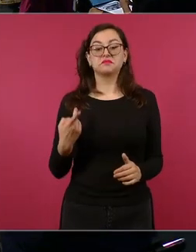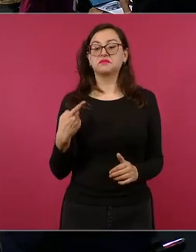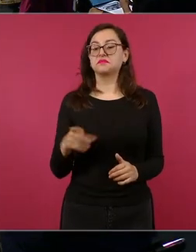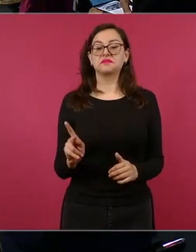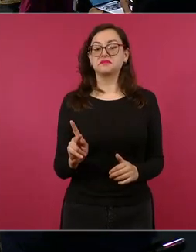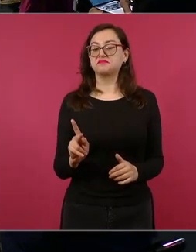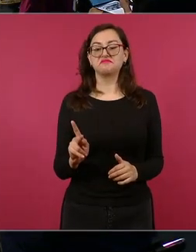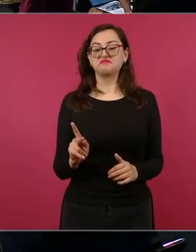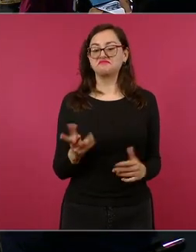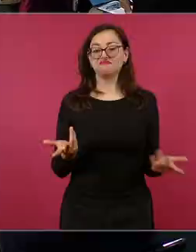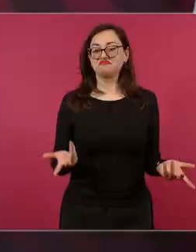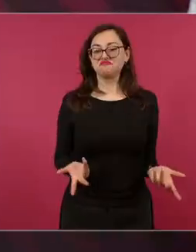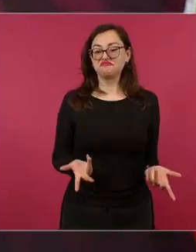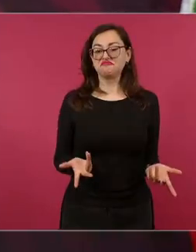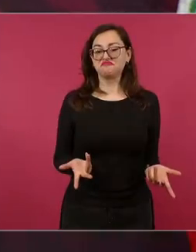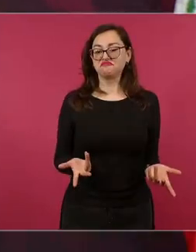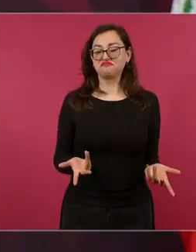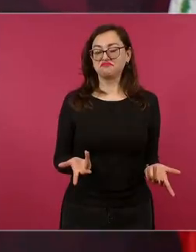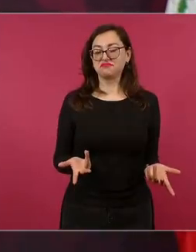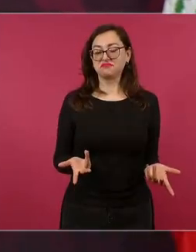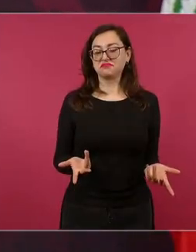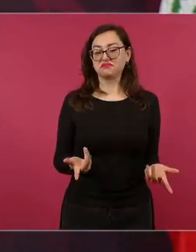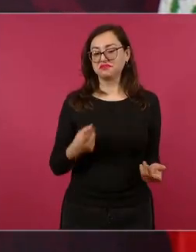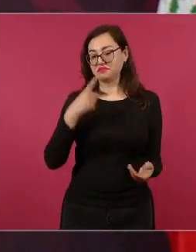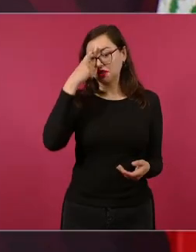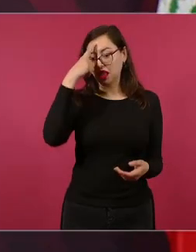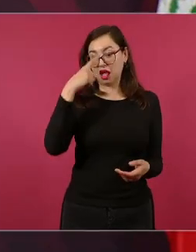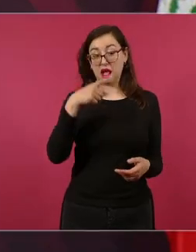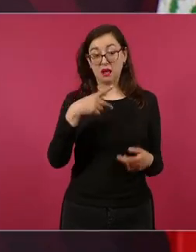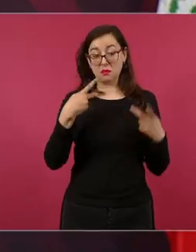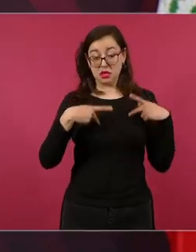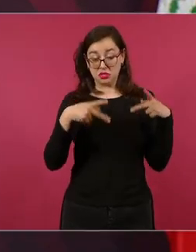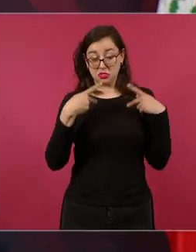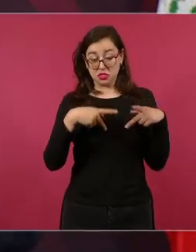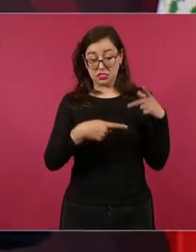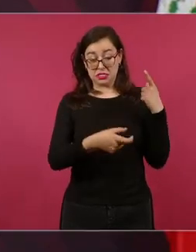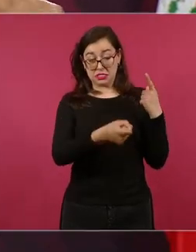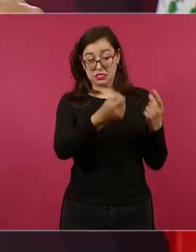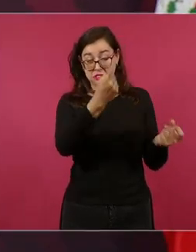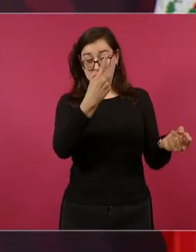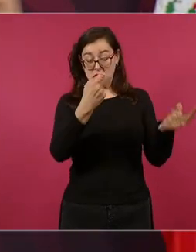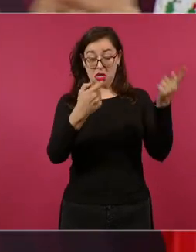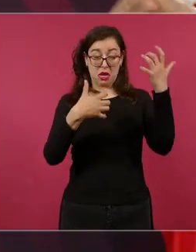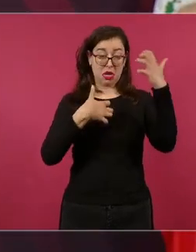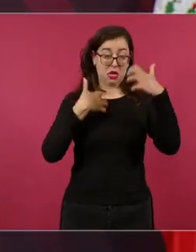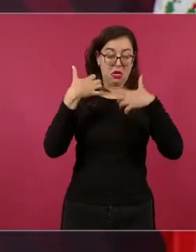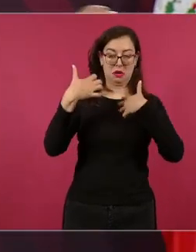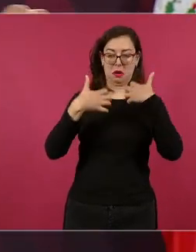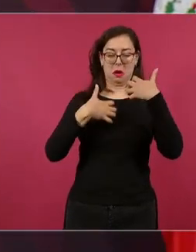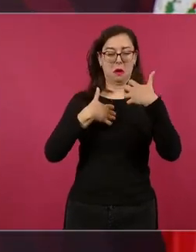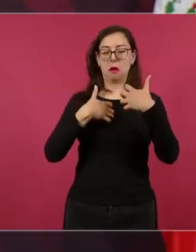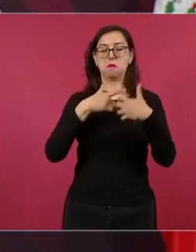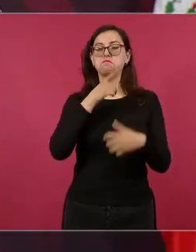les costaba mucho trabajo porque como repartían todo el presupuesto